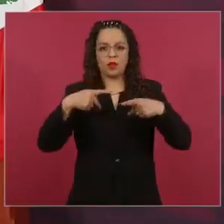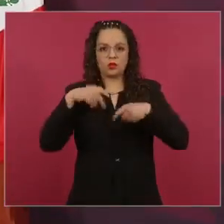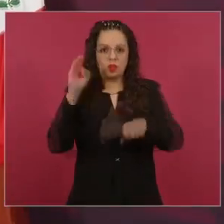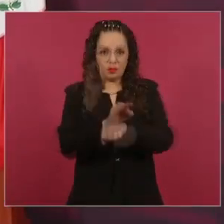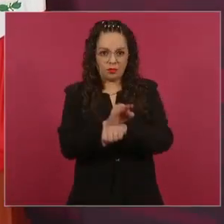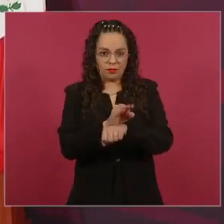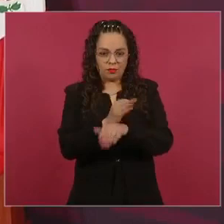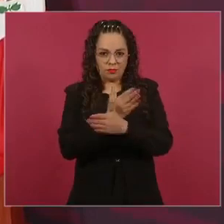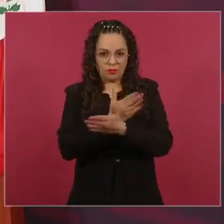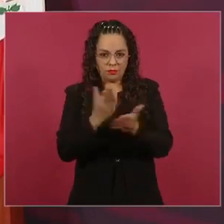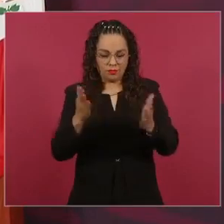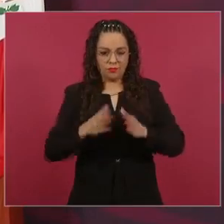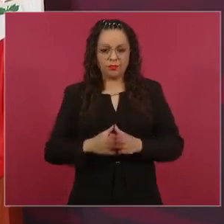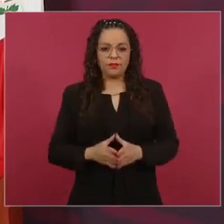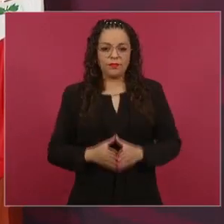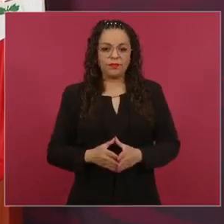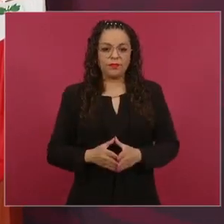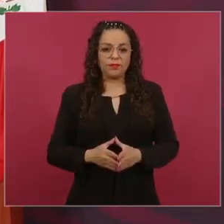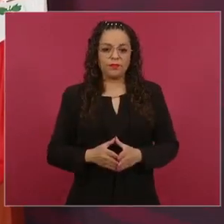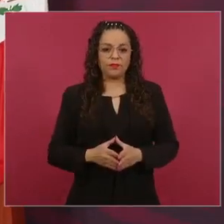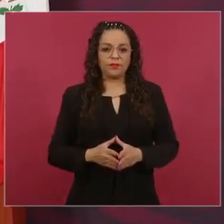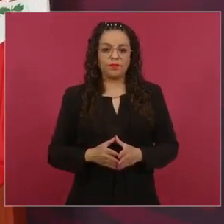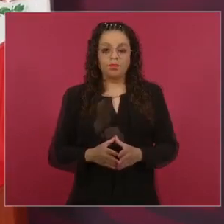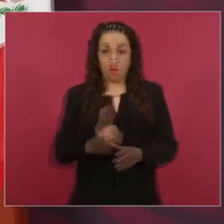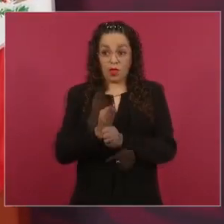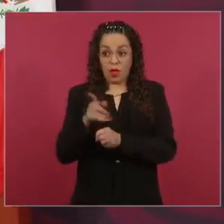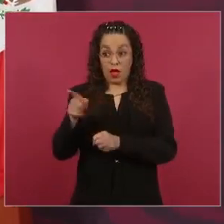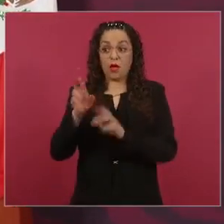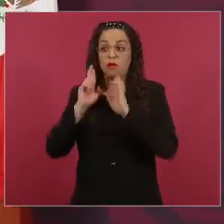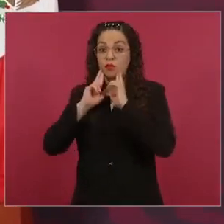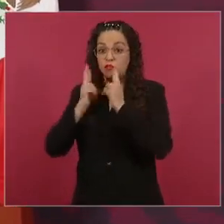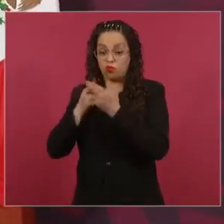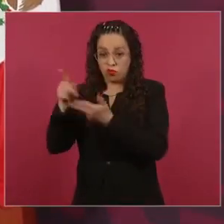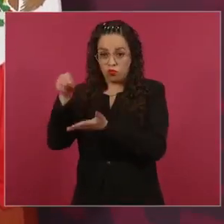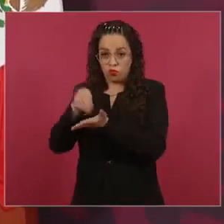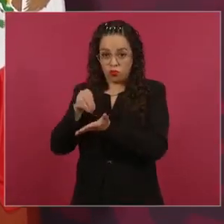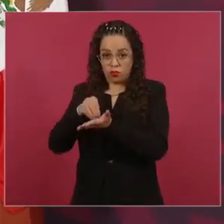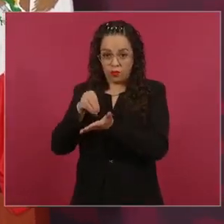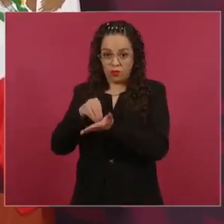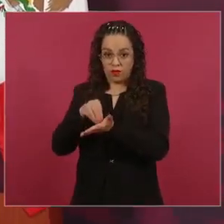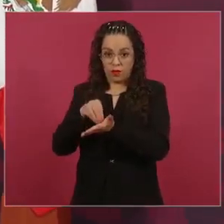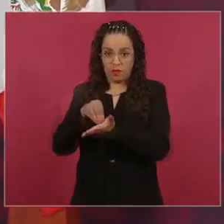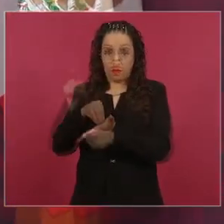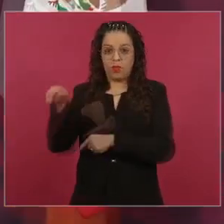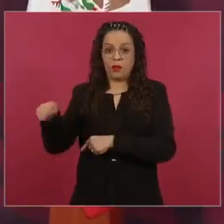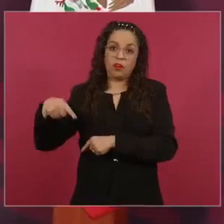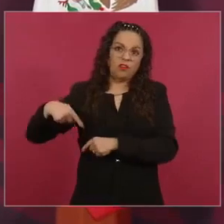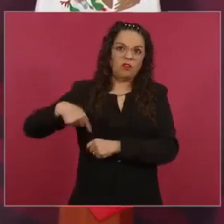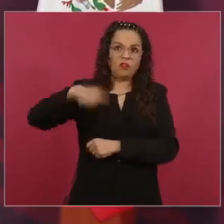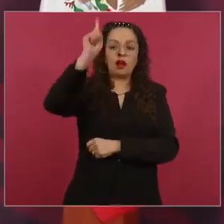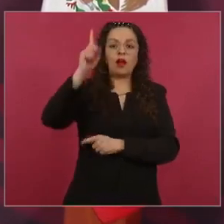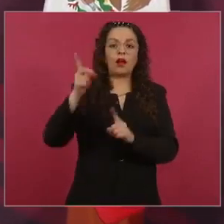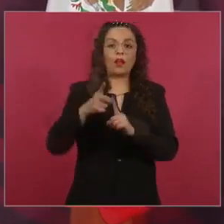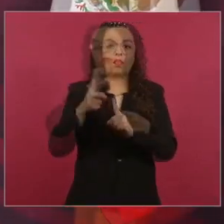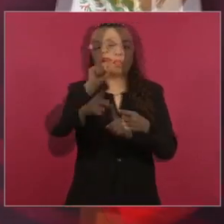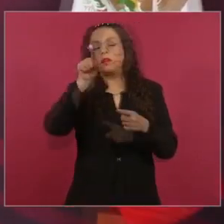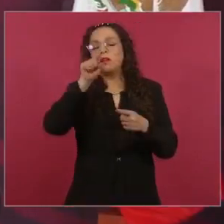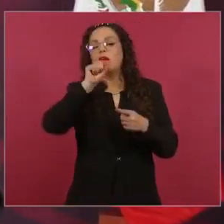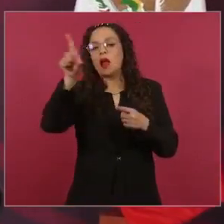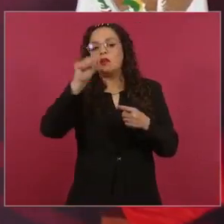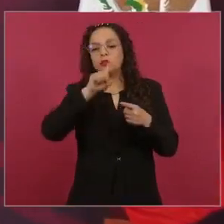Y están reunidos ahora, se van a Nayarit, Jalisco,